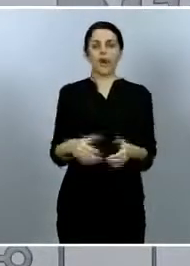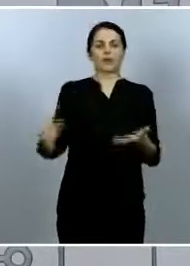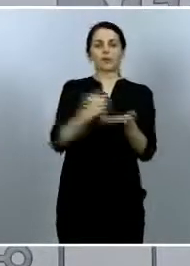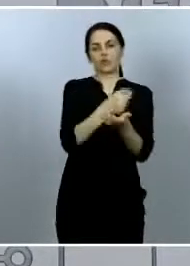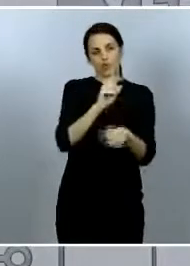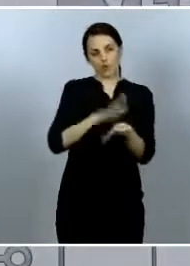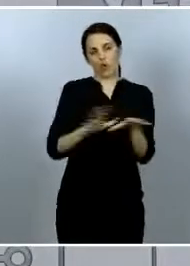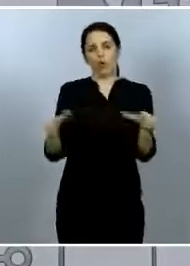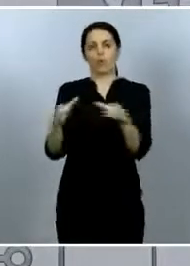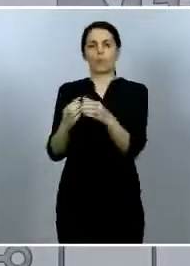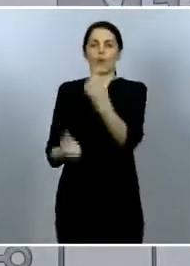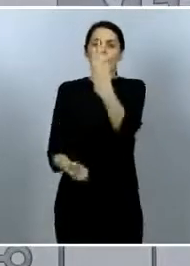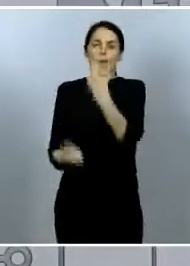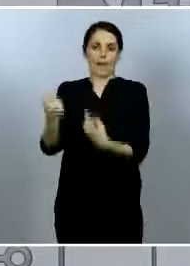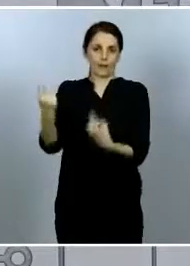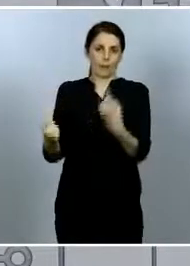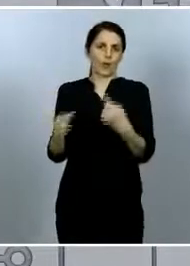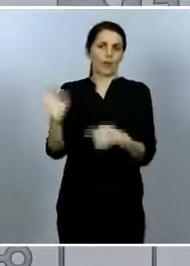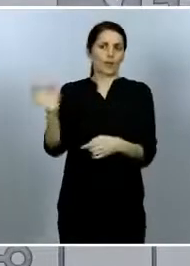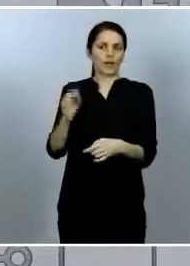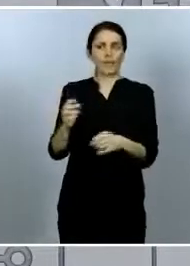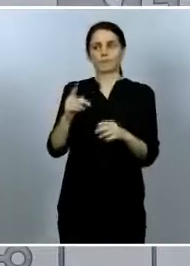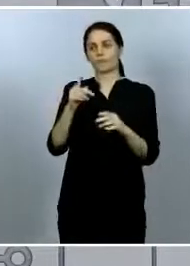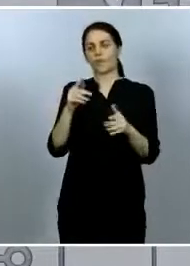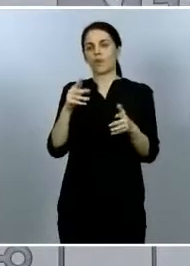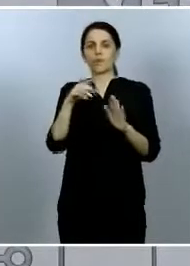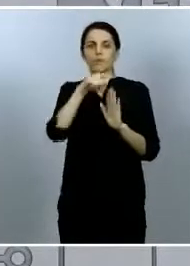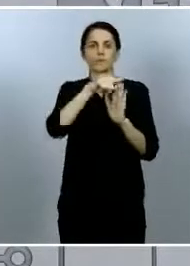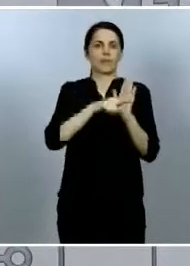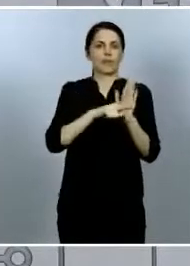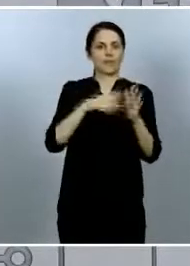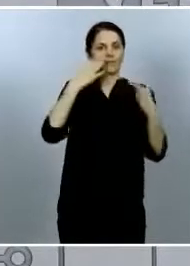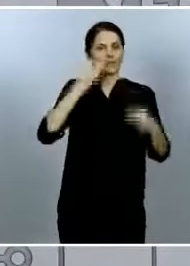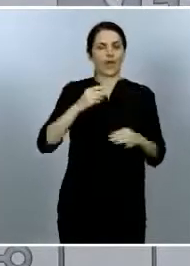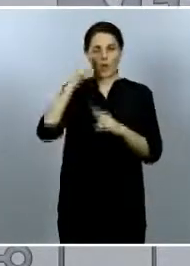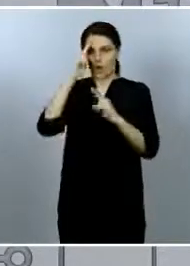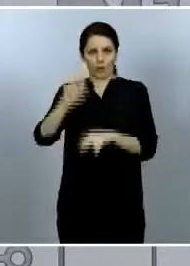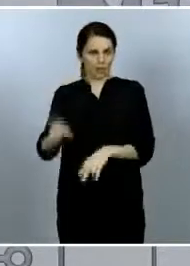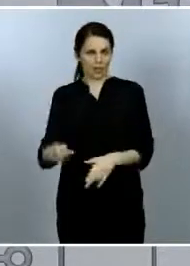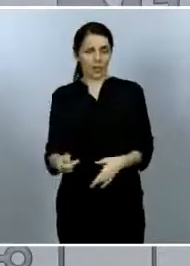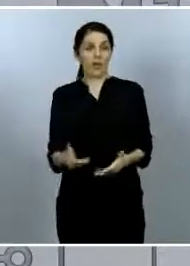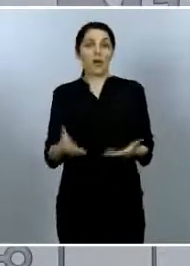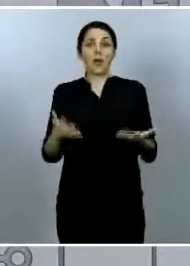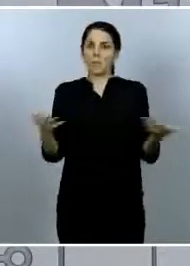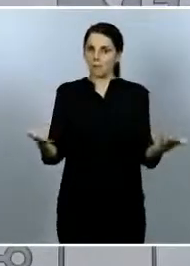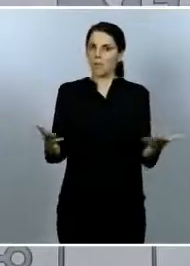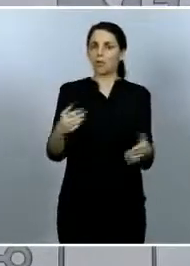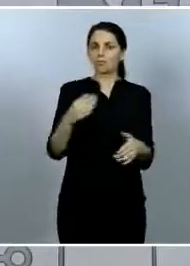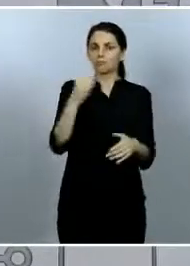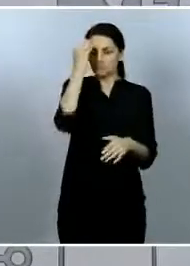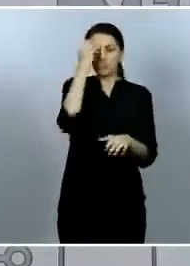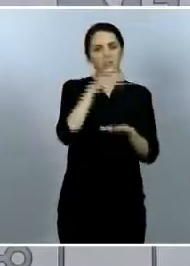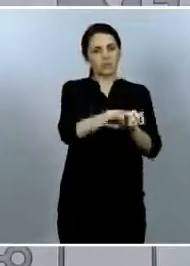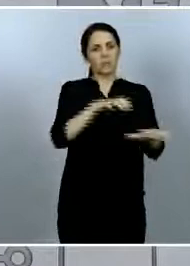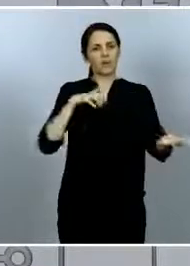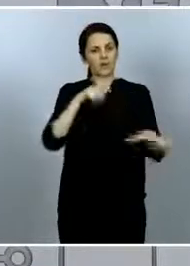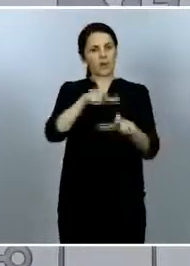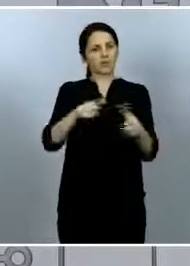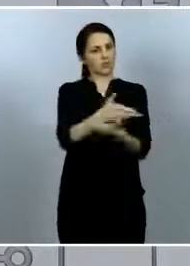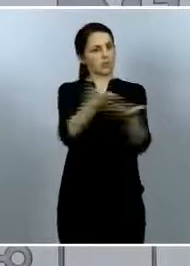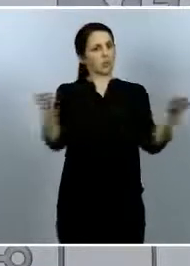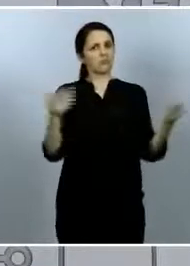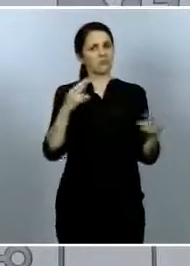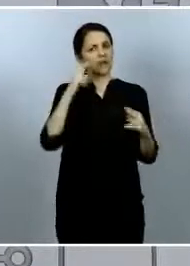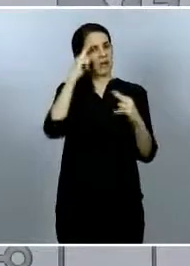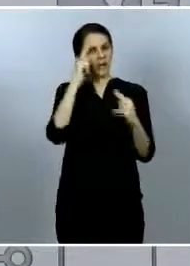que no respetan todas las medidas de seguridad, pero al mismo tiempo yo creo que la mayor parte de la población respetan en general las